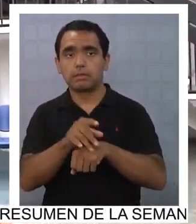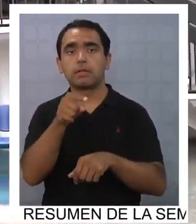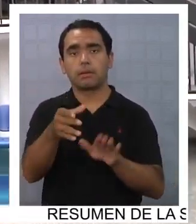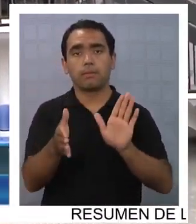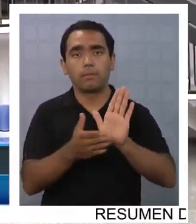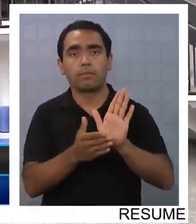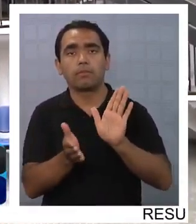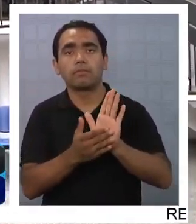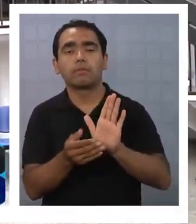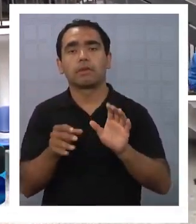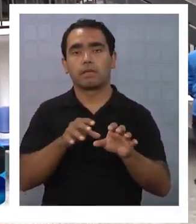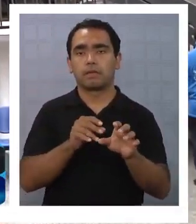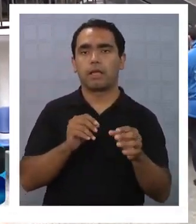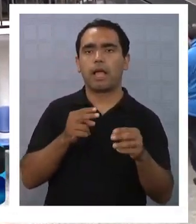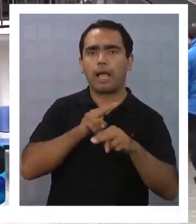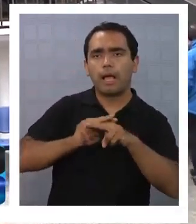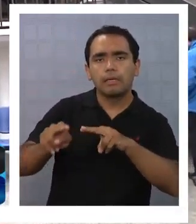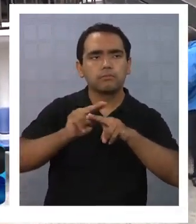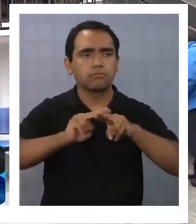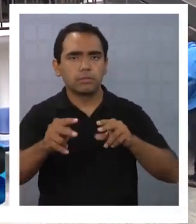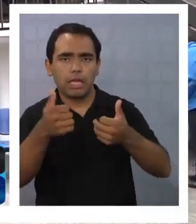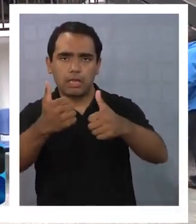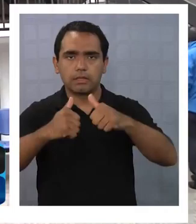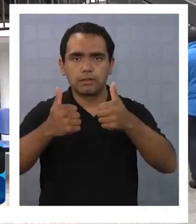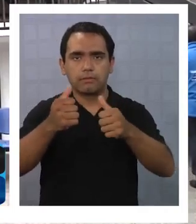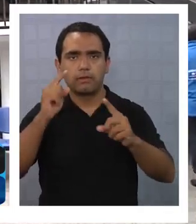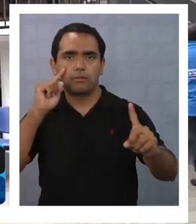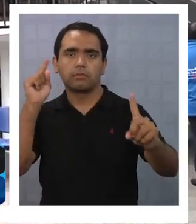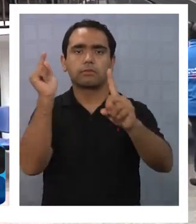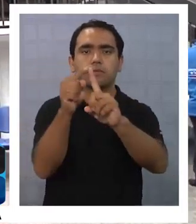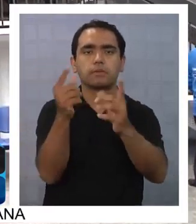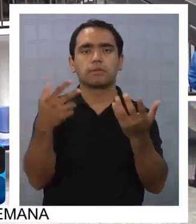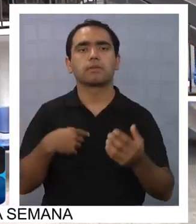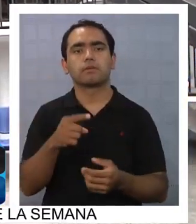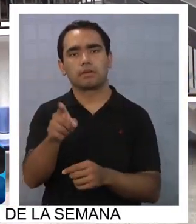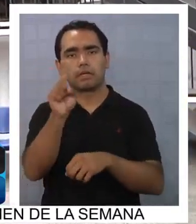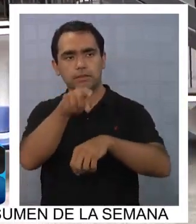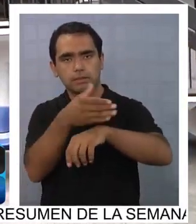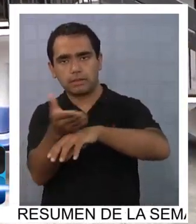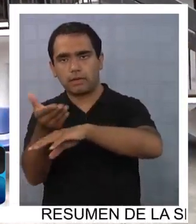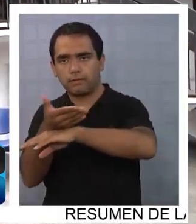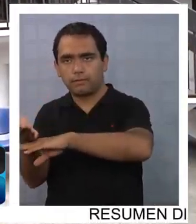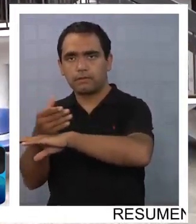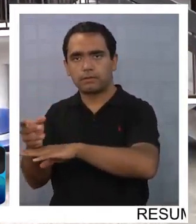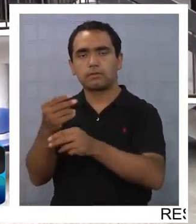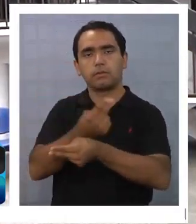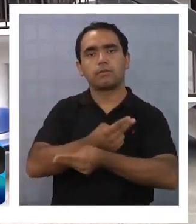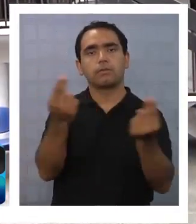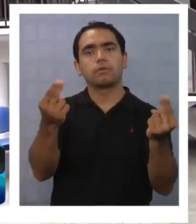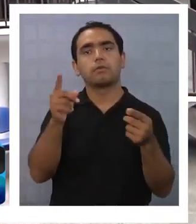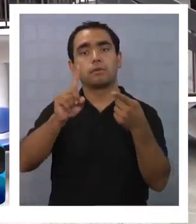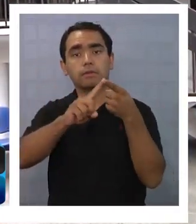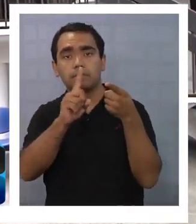se proponen las acciones prioritarias, los desafíos, las metas que cada servicio público que participa del